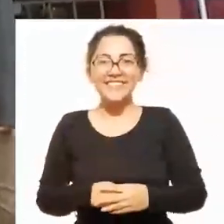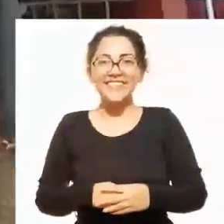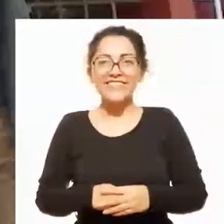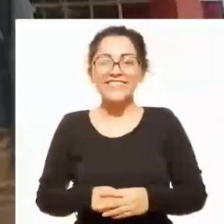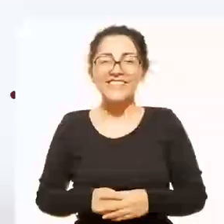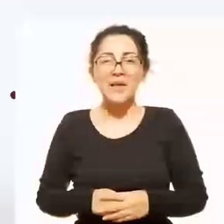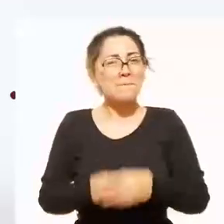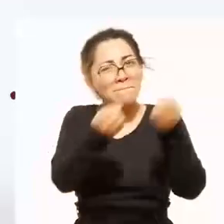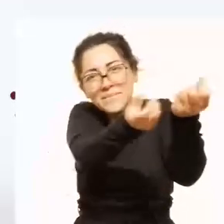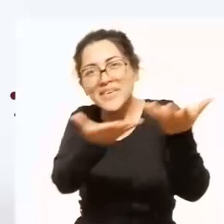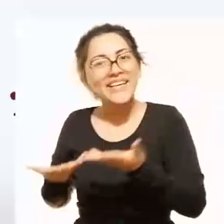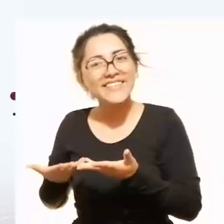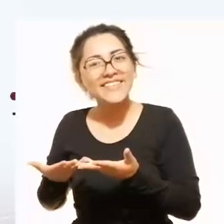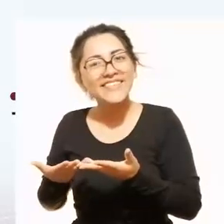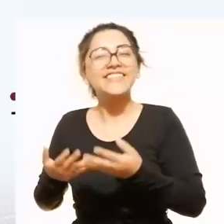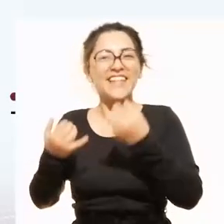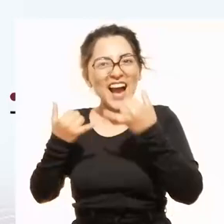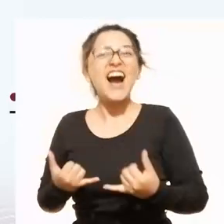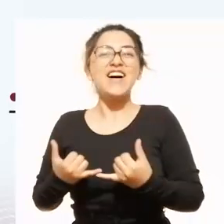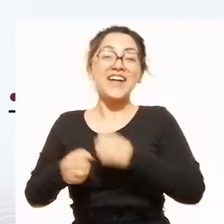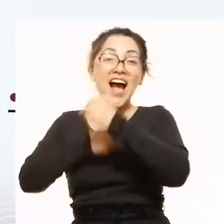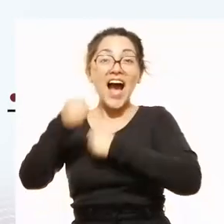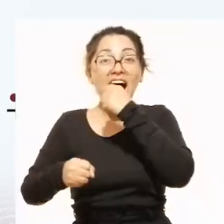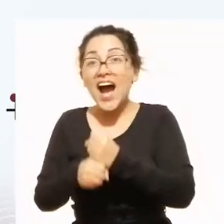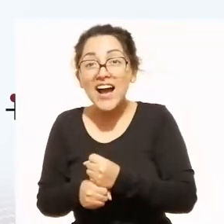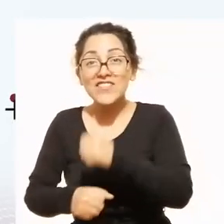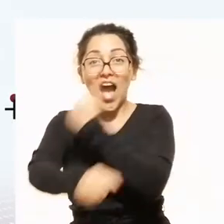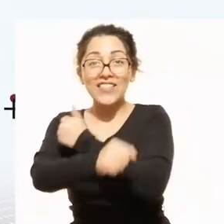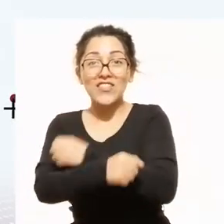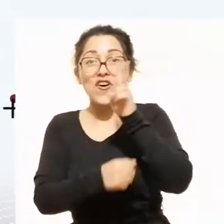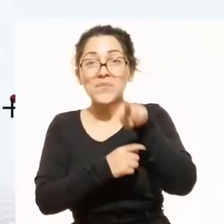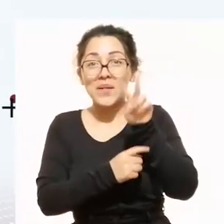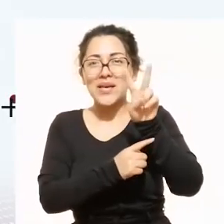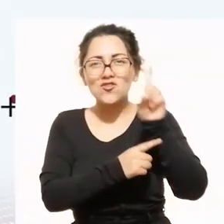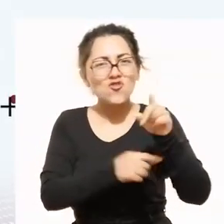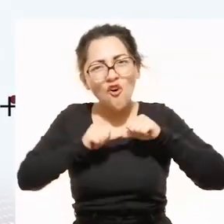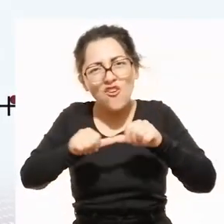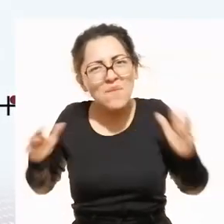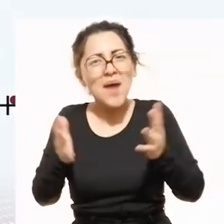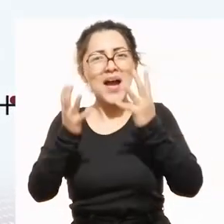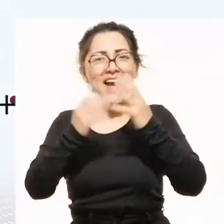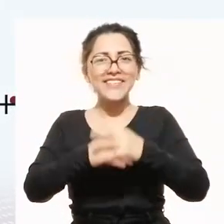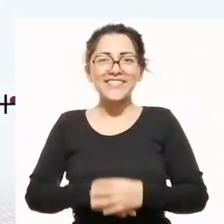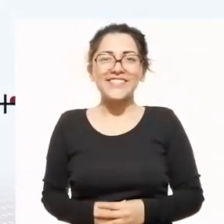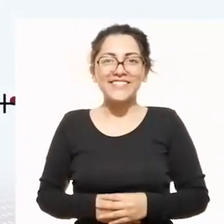alma mater. Bienvenido, año académico 2021. ¡Vamos por más!